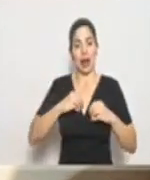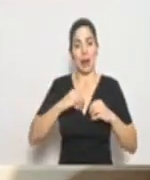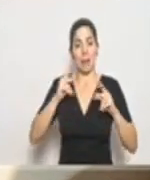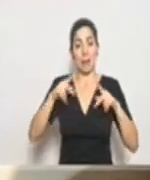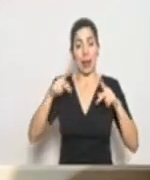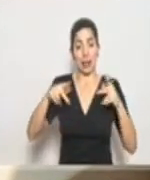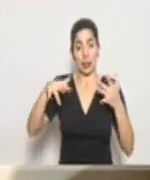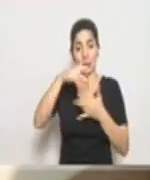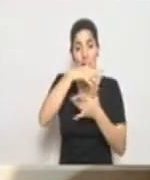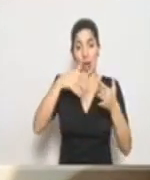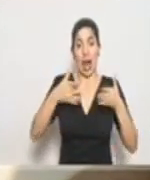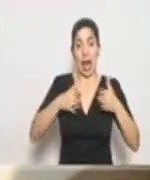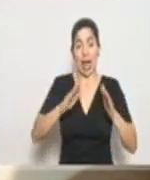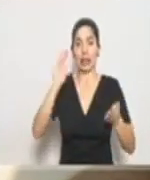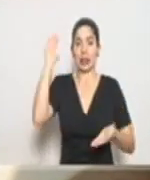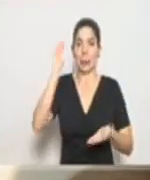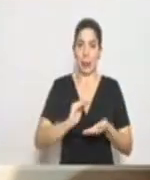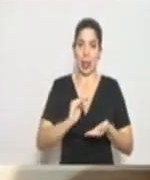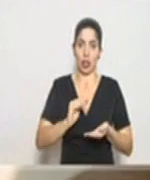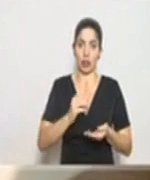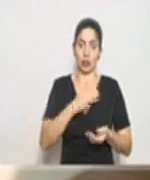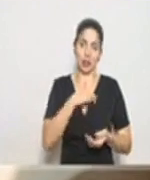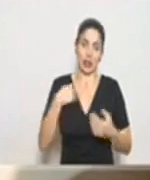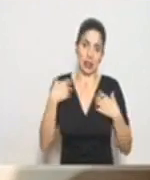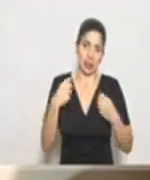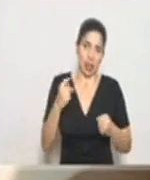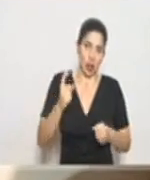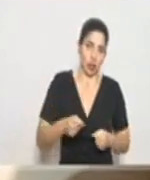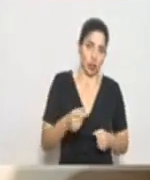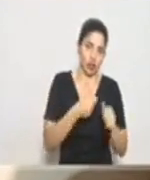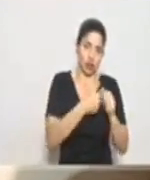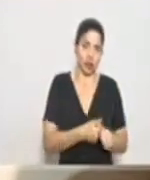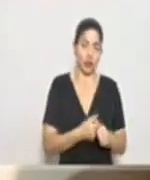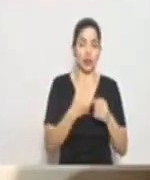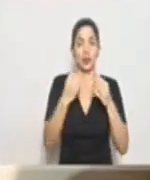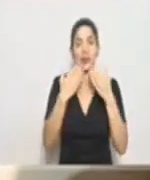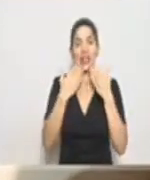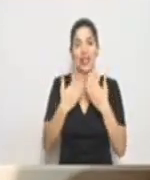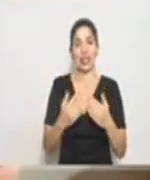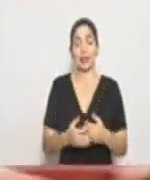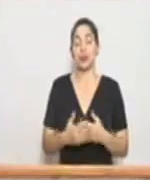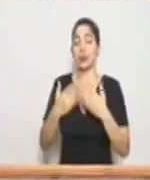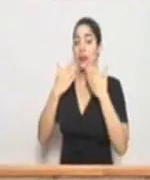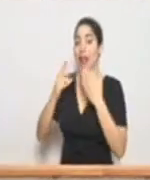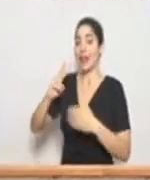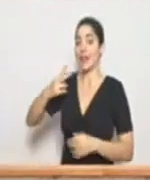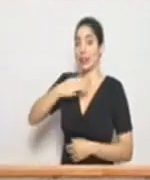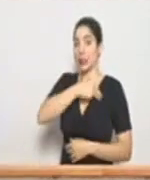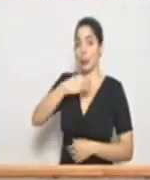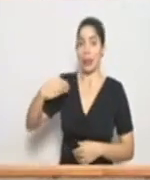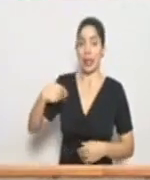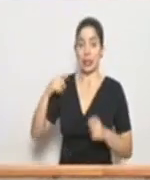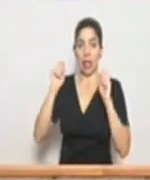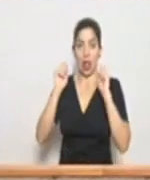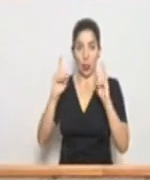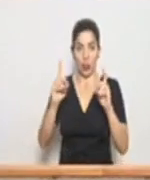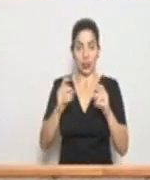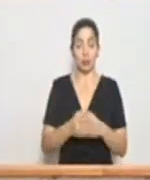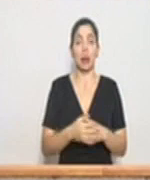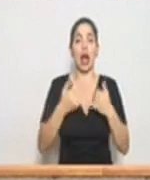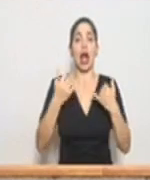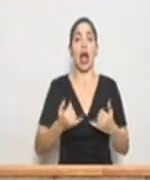personas en la calle, tal como nos lo ha pedido el Ministerio de Salud. Muchas gracias. Gracias, señor Viceministro de Educación.